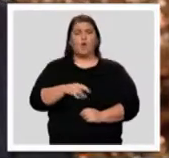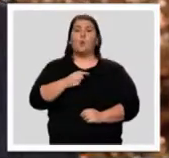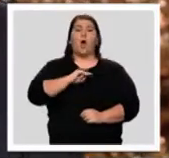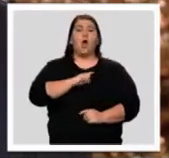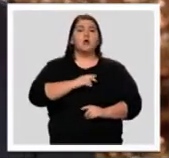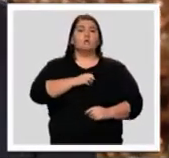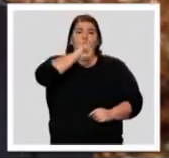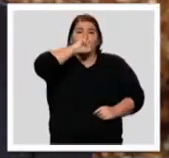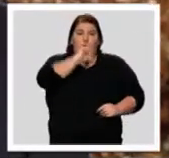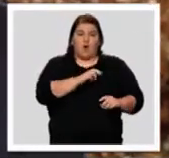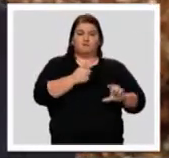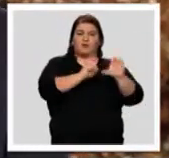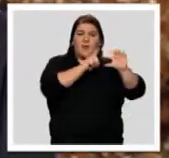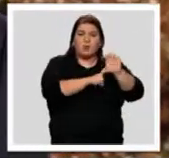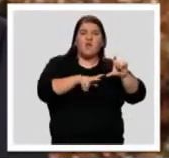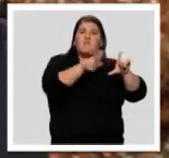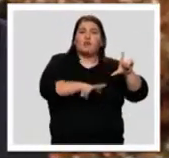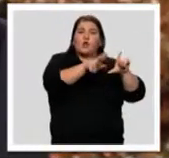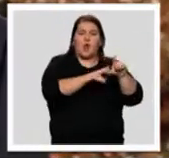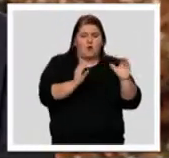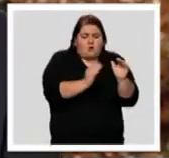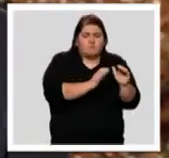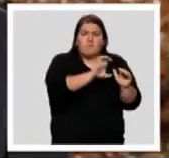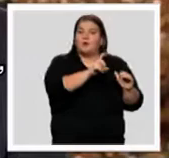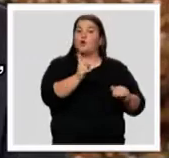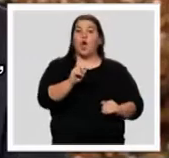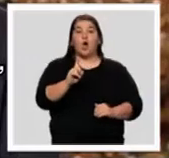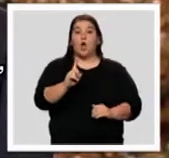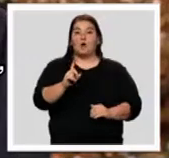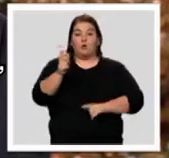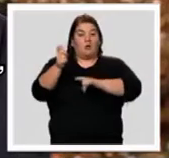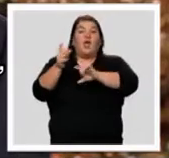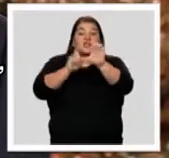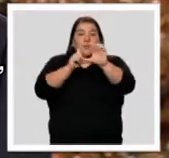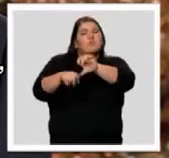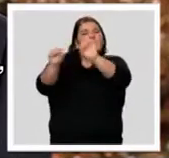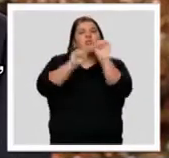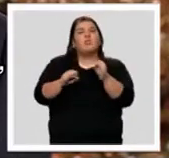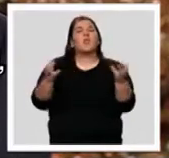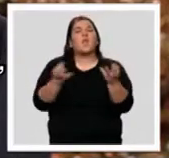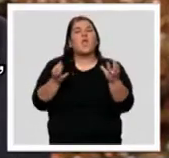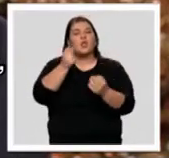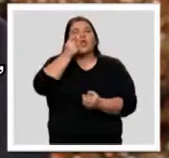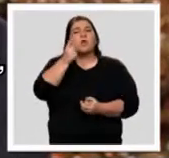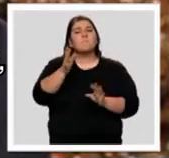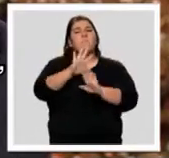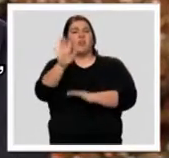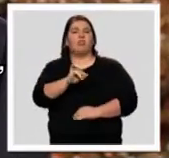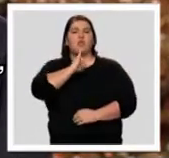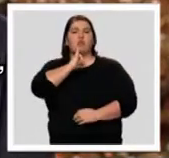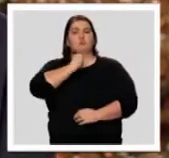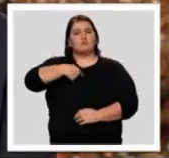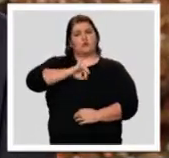nacionalistas. Nuestra defensa de Extremadura es, para el que todavía no se haya dado cuenta, nuestro idioma.